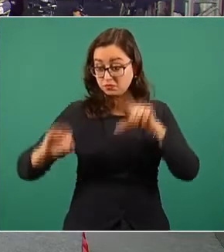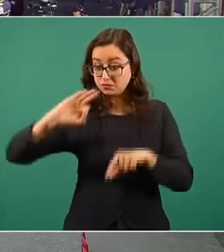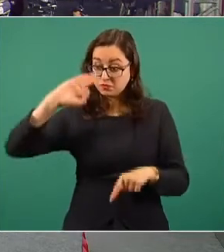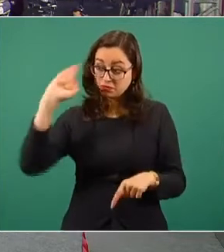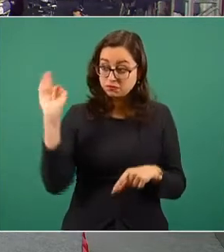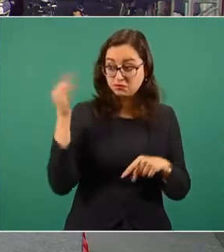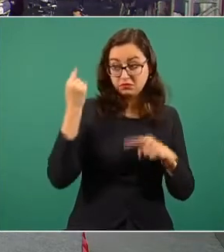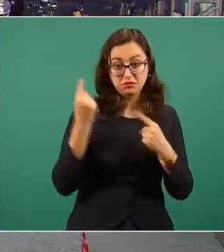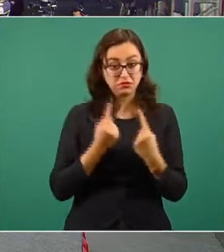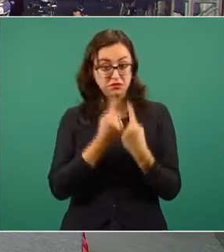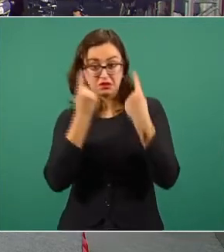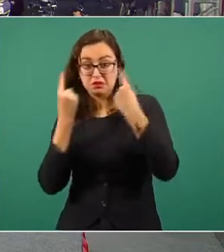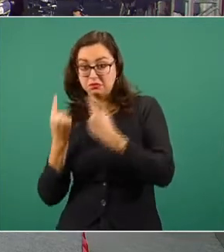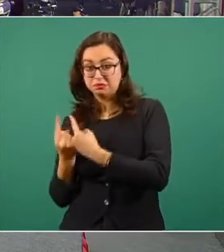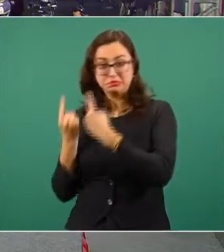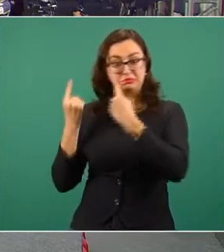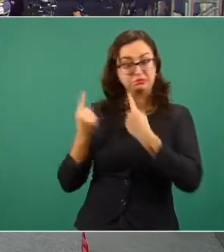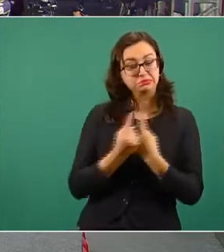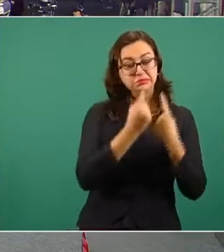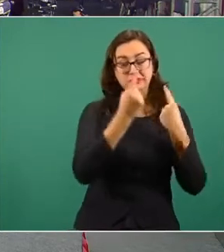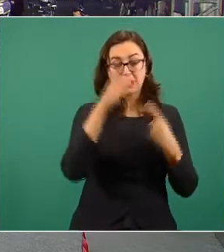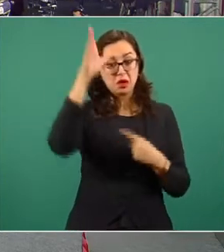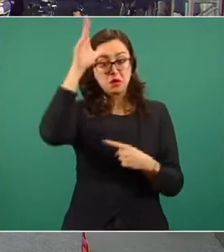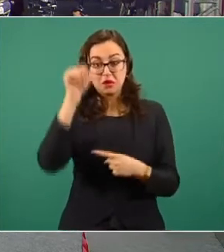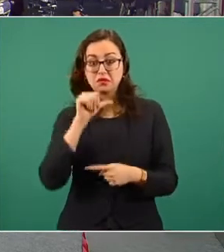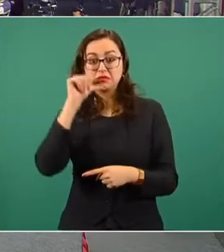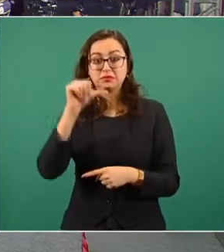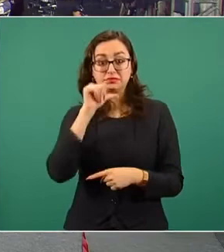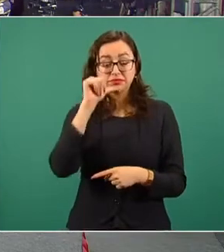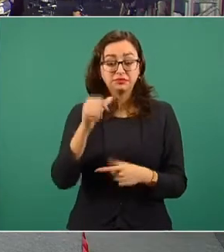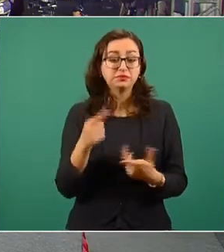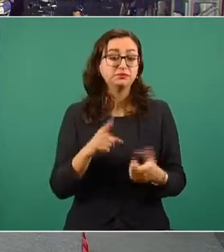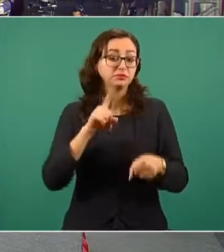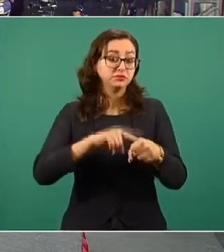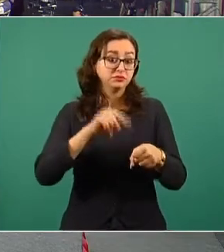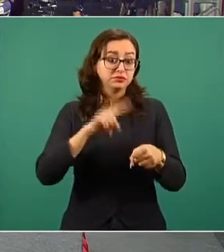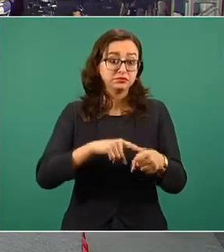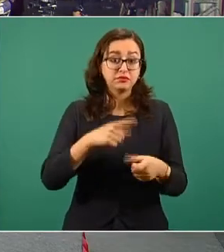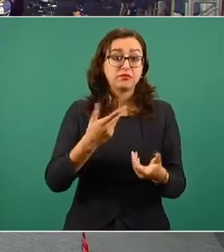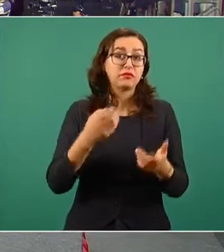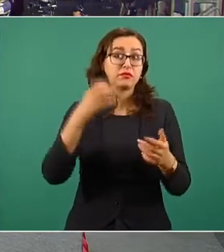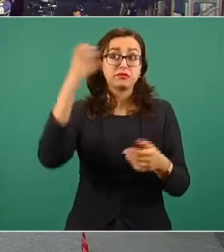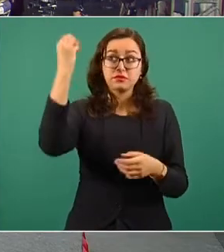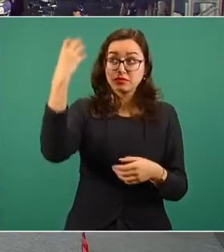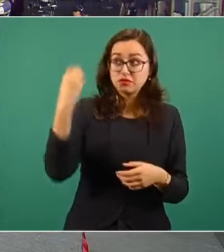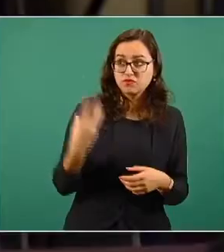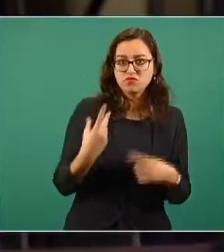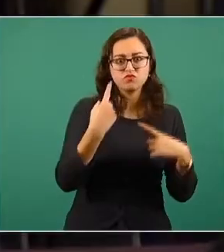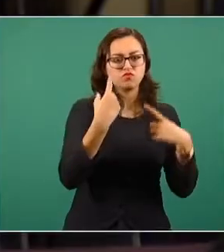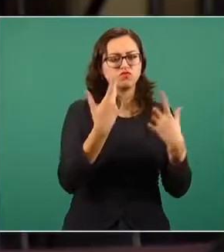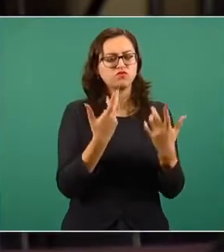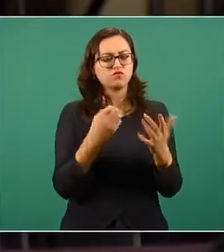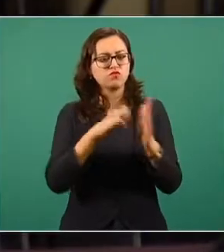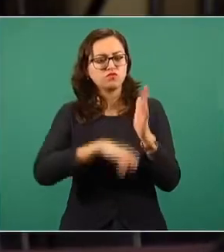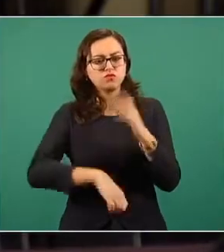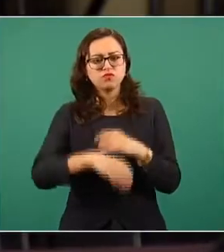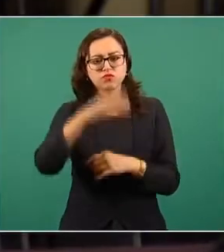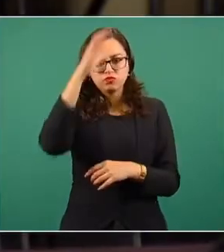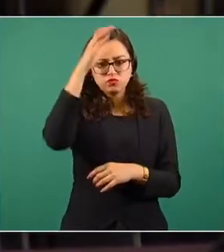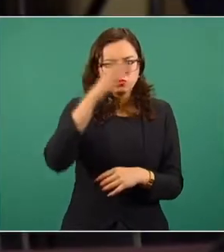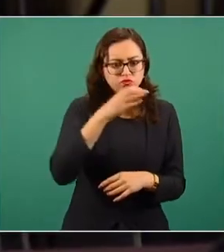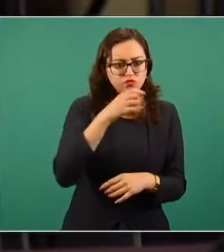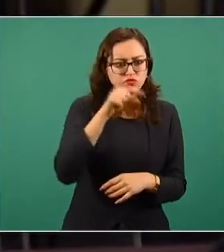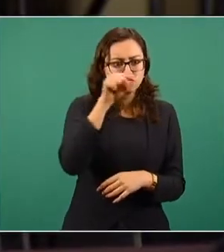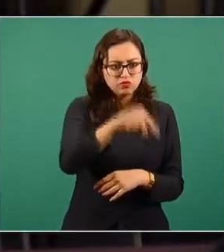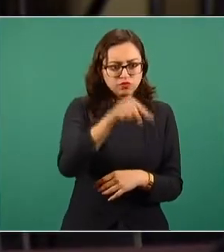otro semáforo, tenemos otras condiciones, dice el gobernador allá, diferentes a la de la federación.